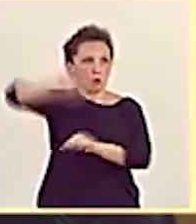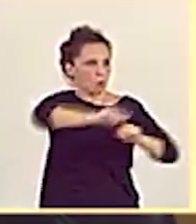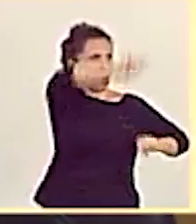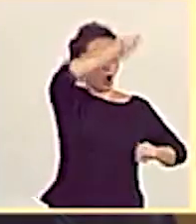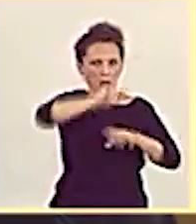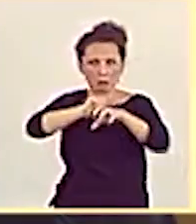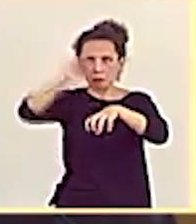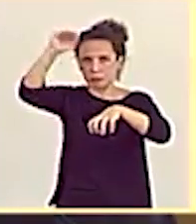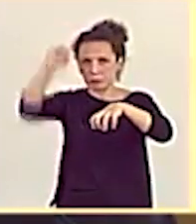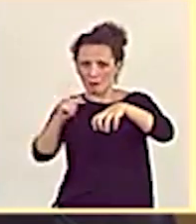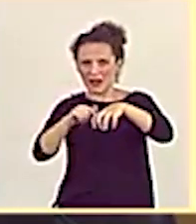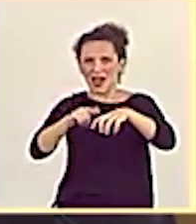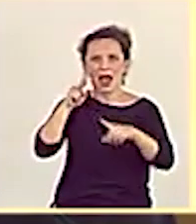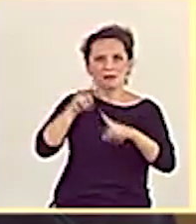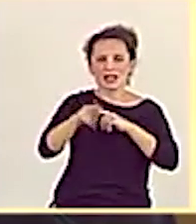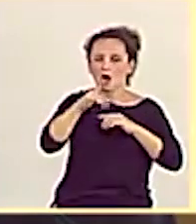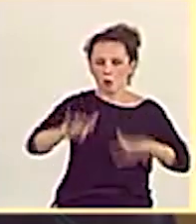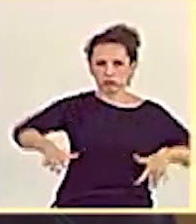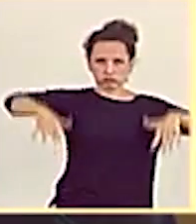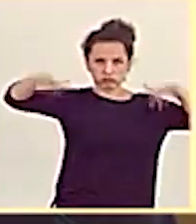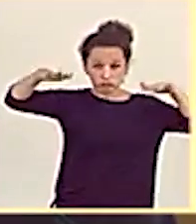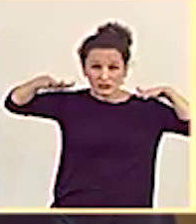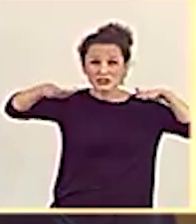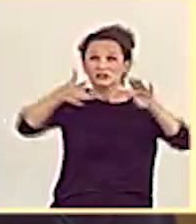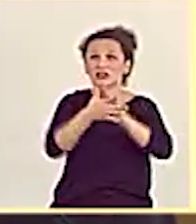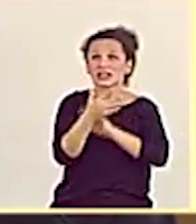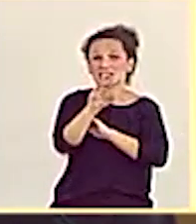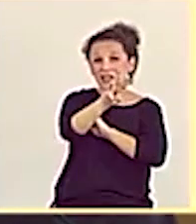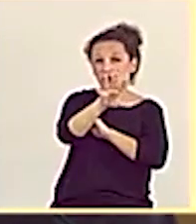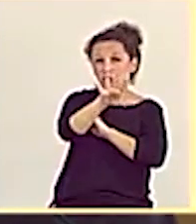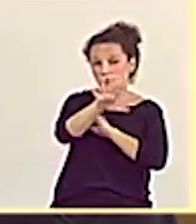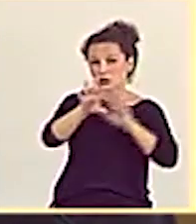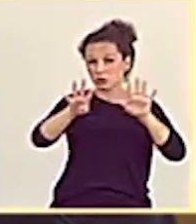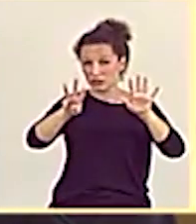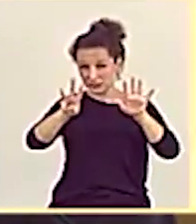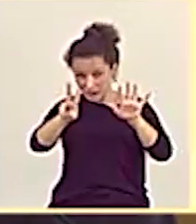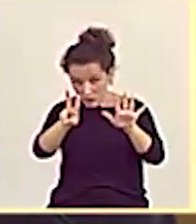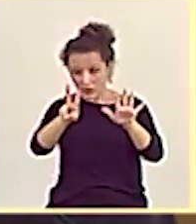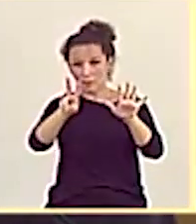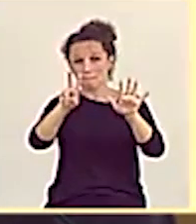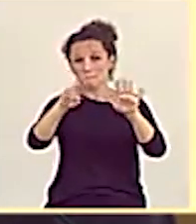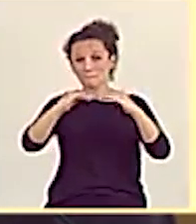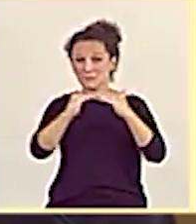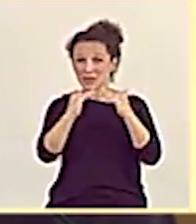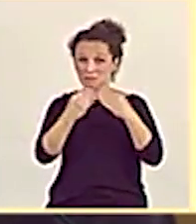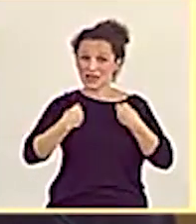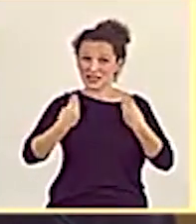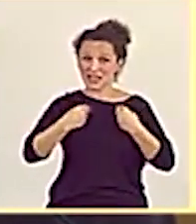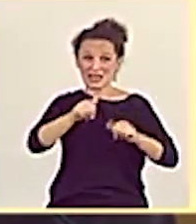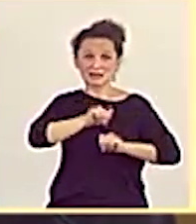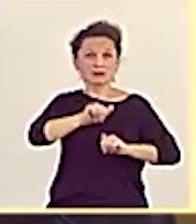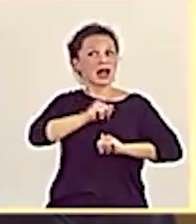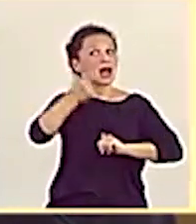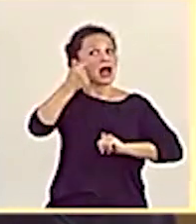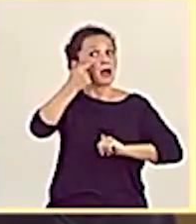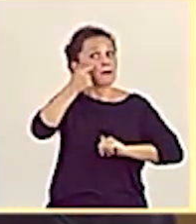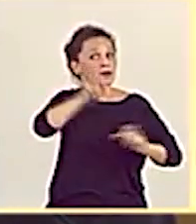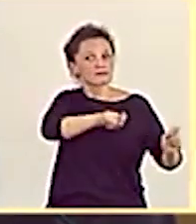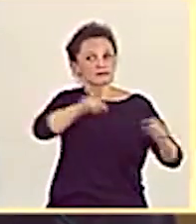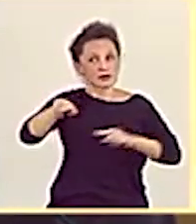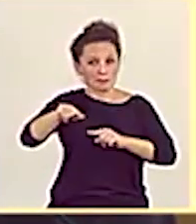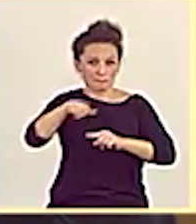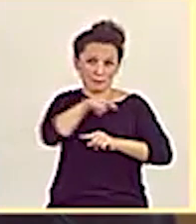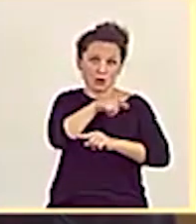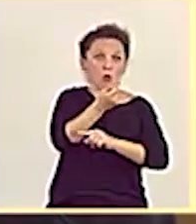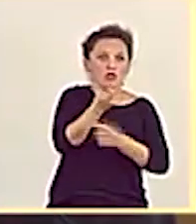la zona. Falta la segunda fase, es decir, 359 viviendas que están a la espera del traslado definitivo de la actual prisión a Subieta.